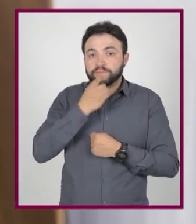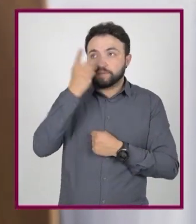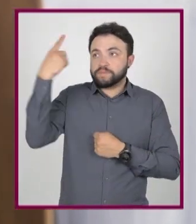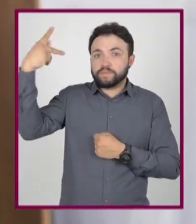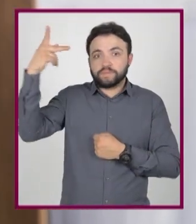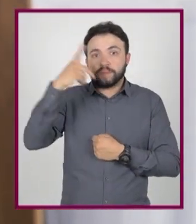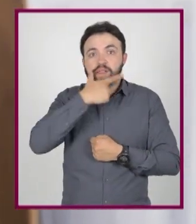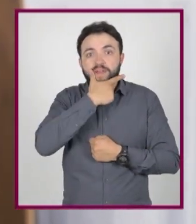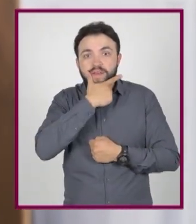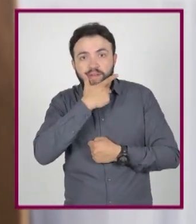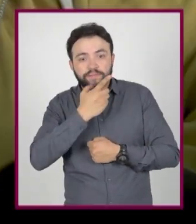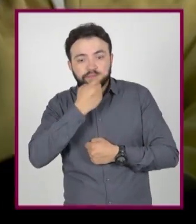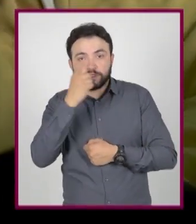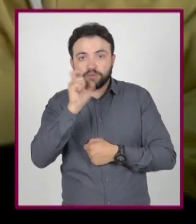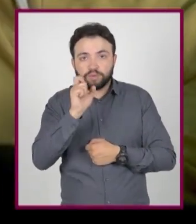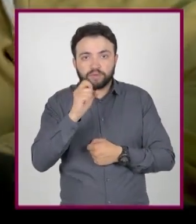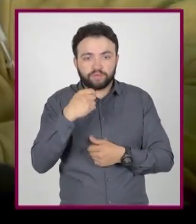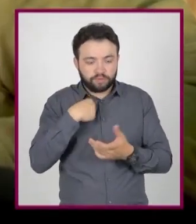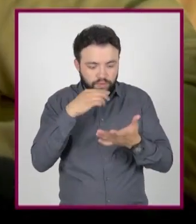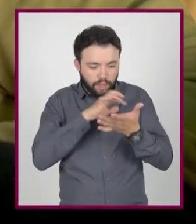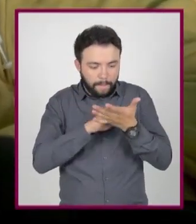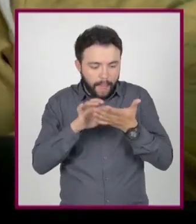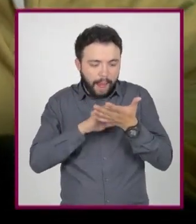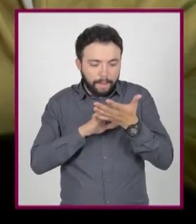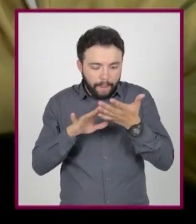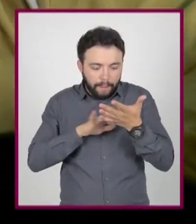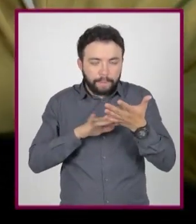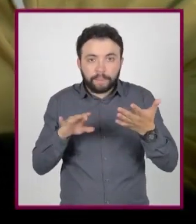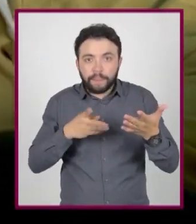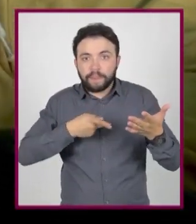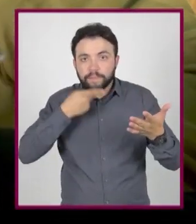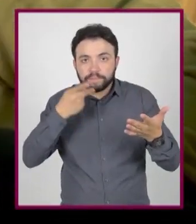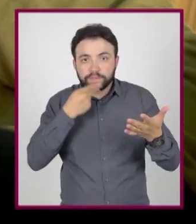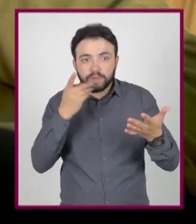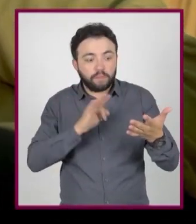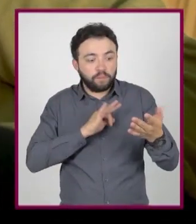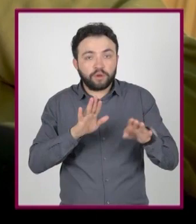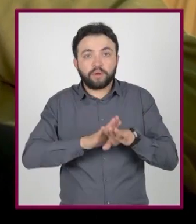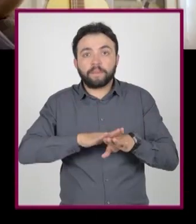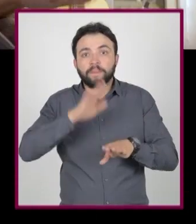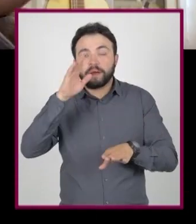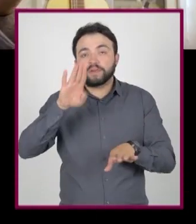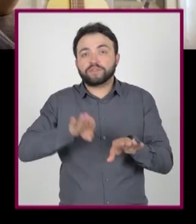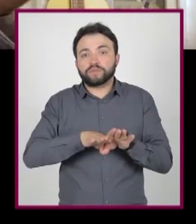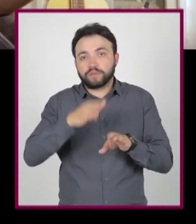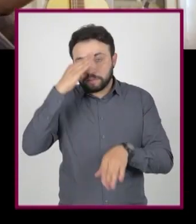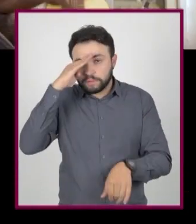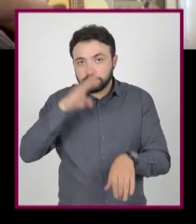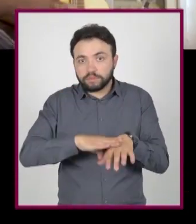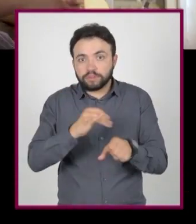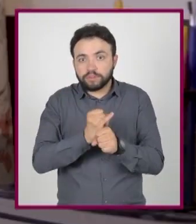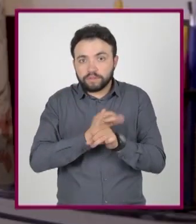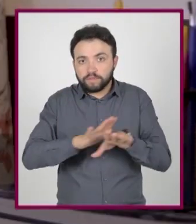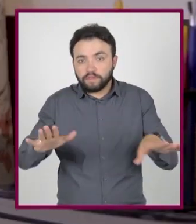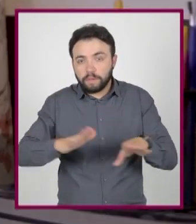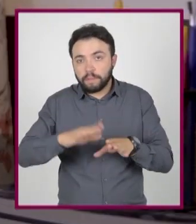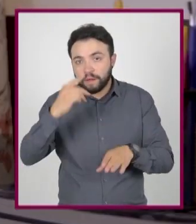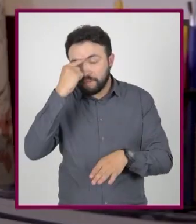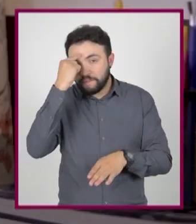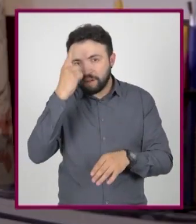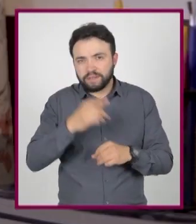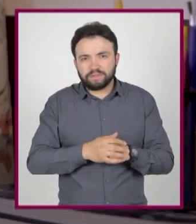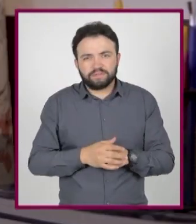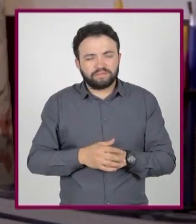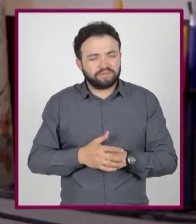revista inglesa Memory demuestran que leer en voz alta permite que memoricemos información con más facilidad. ¿Qué